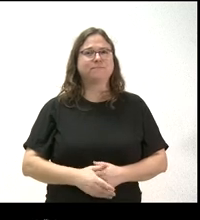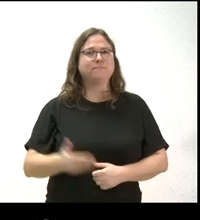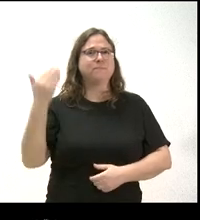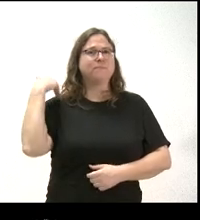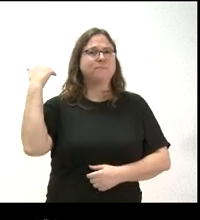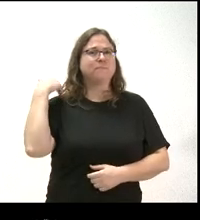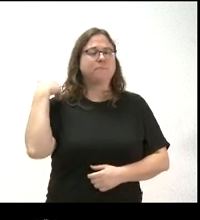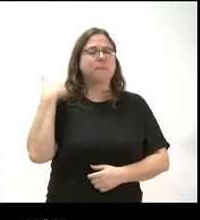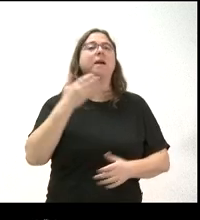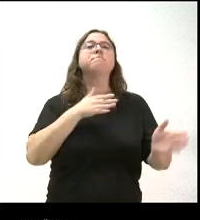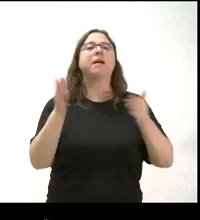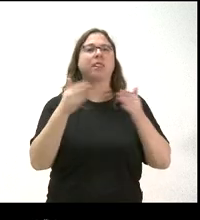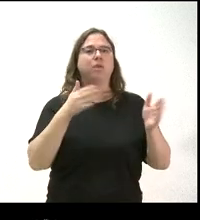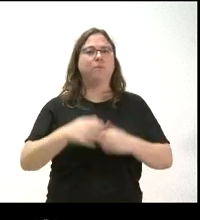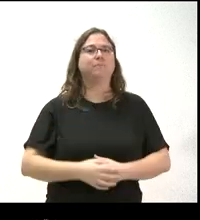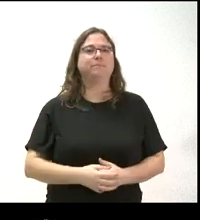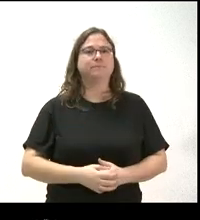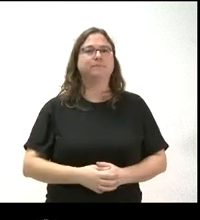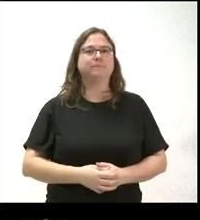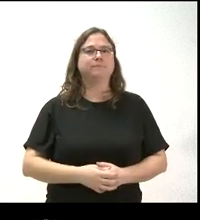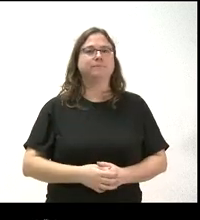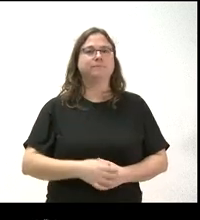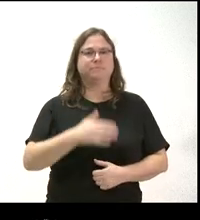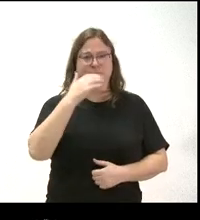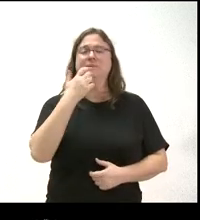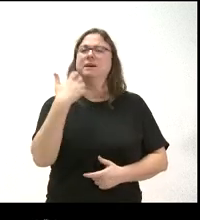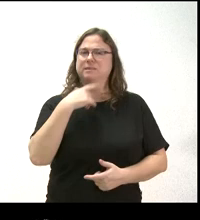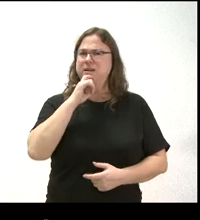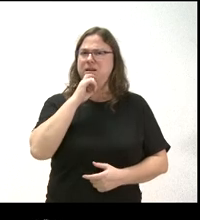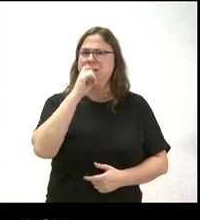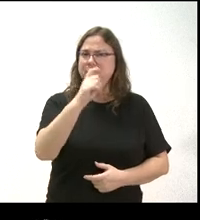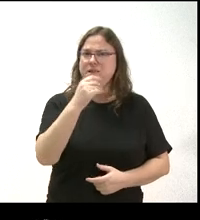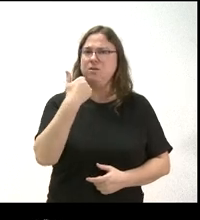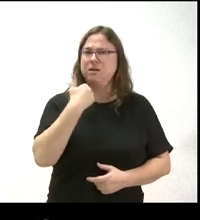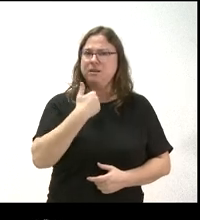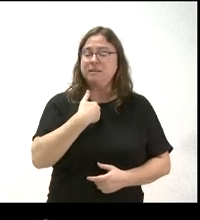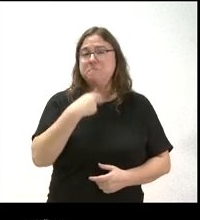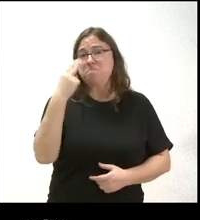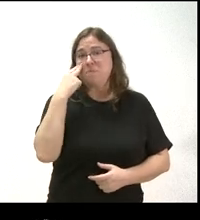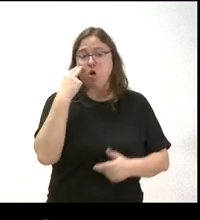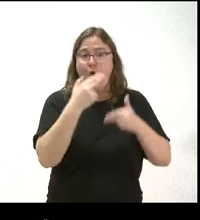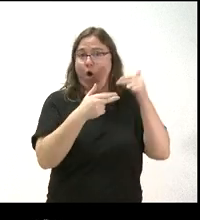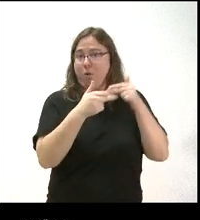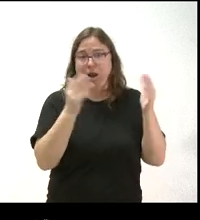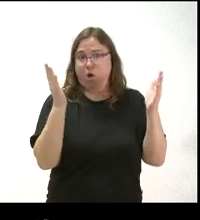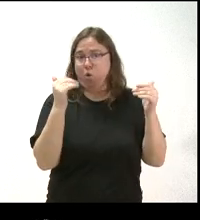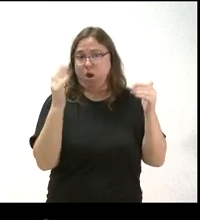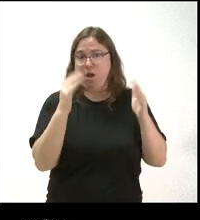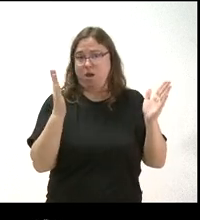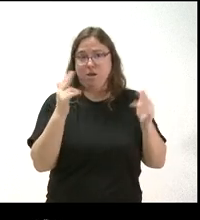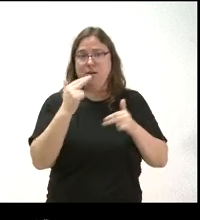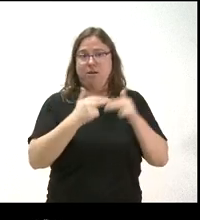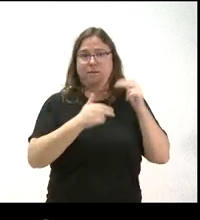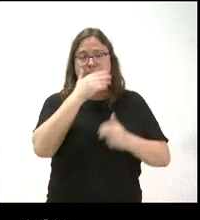mes de marzo ya se comunicó no solo el temor, sino la evidencia de que no había obra alguna en las obras, o sea,